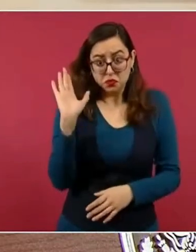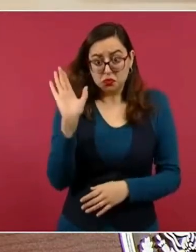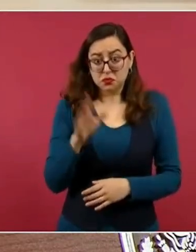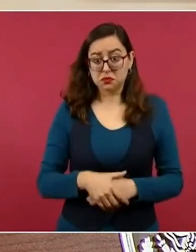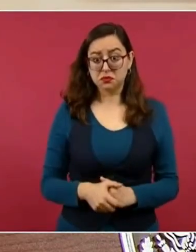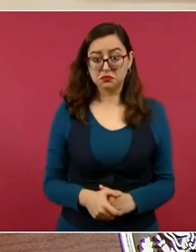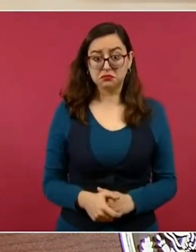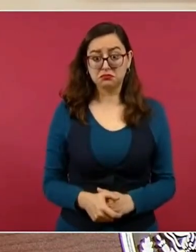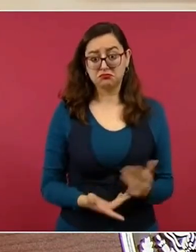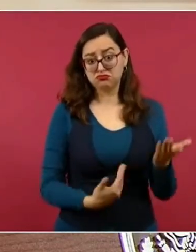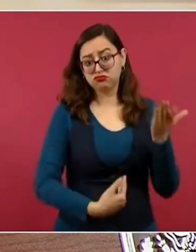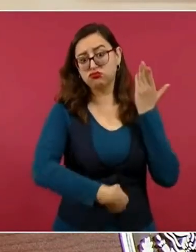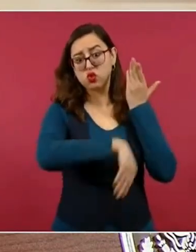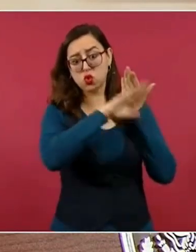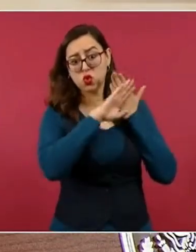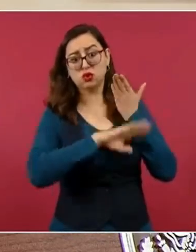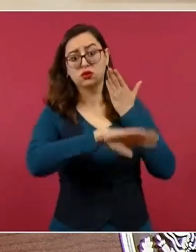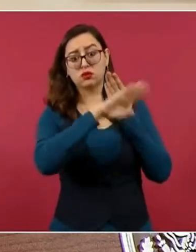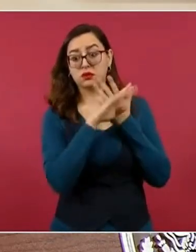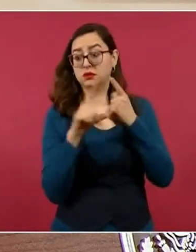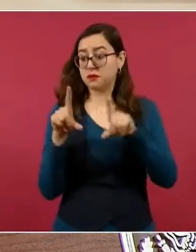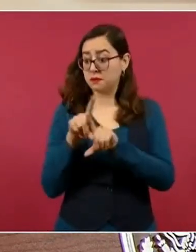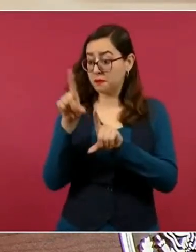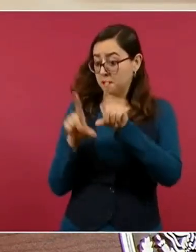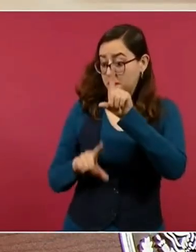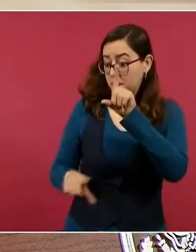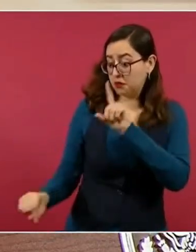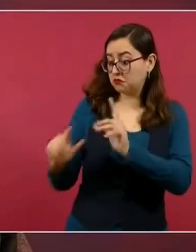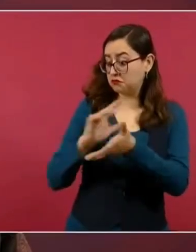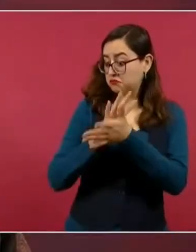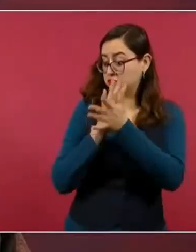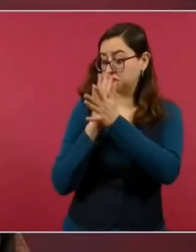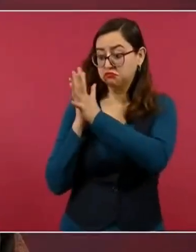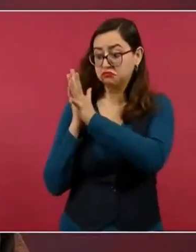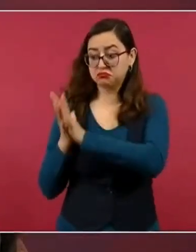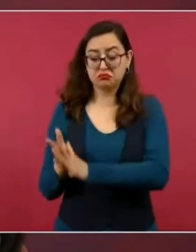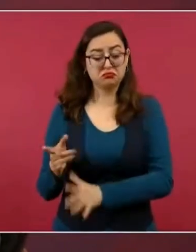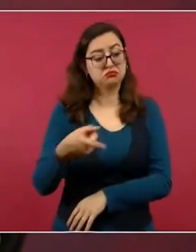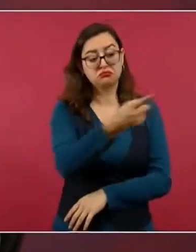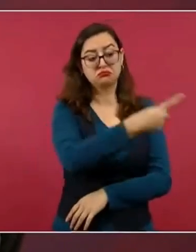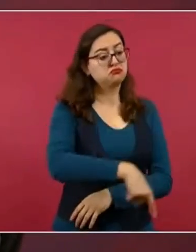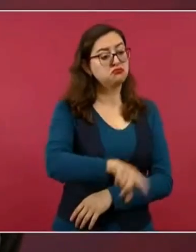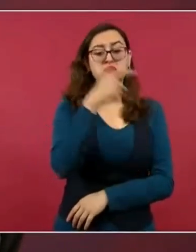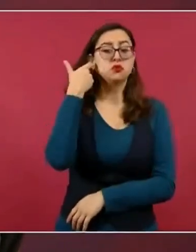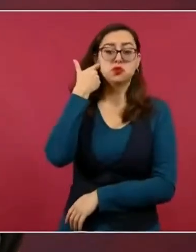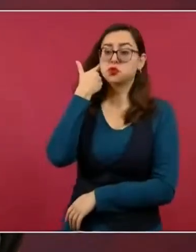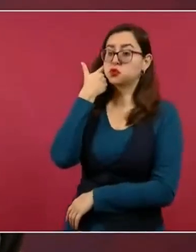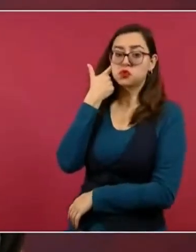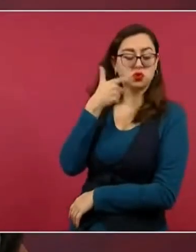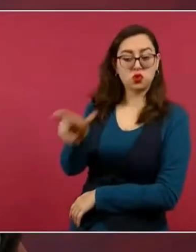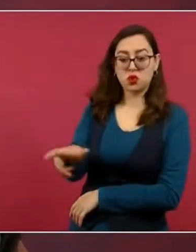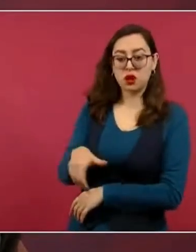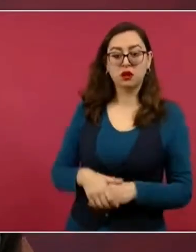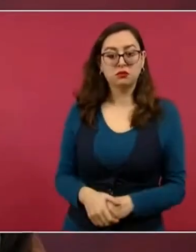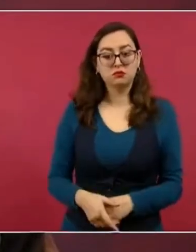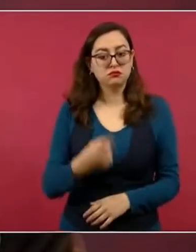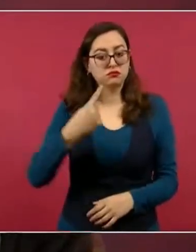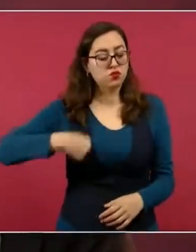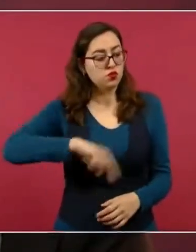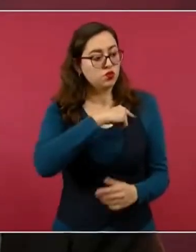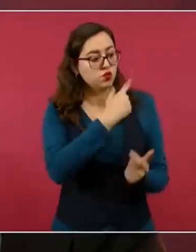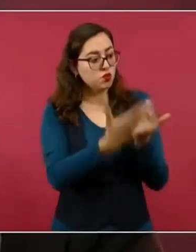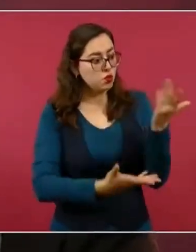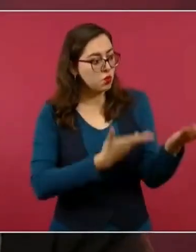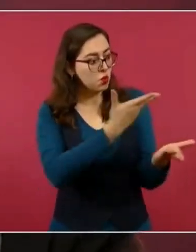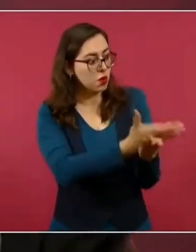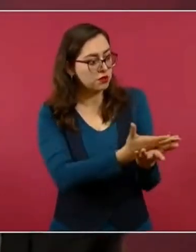de la transformación. del país, de lo que estamos nosotros llevando a cabo con